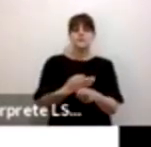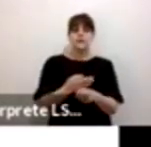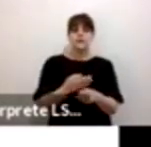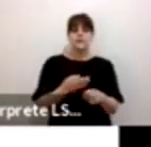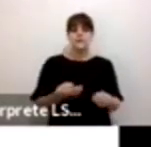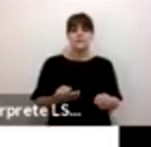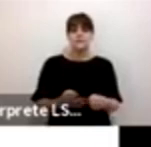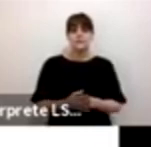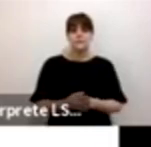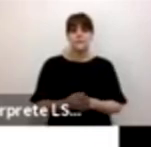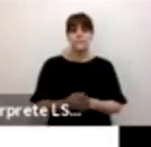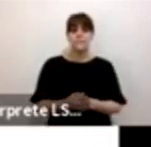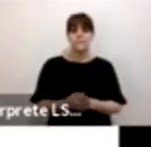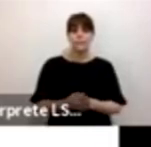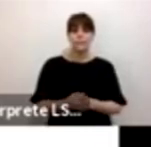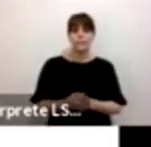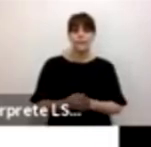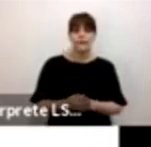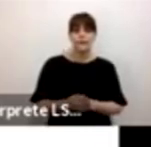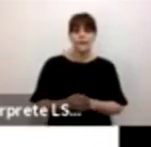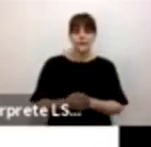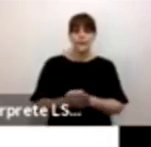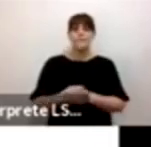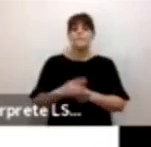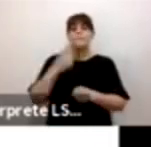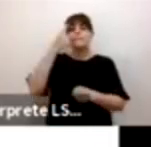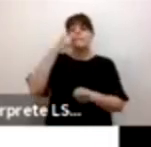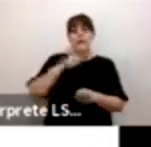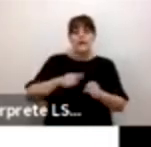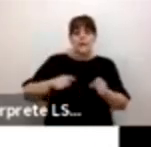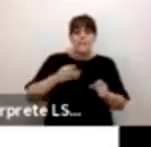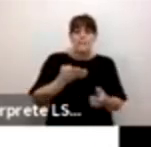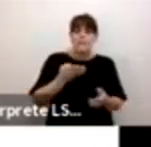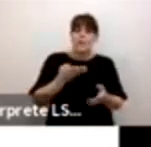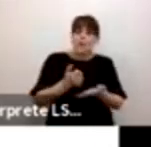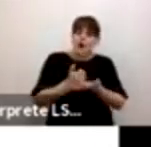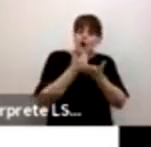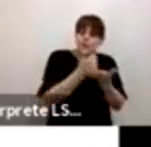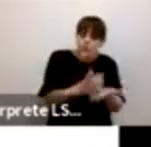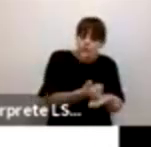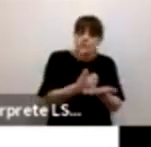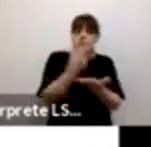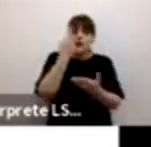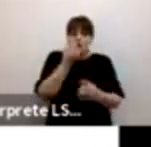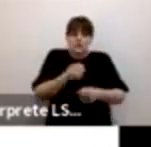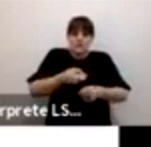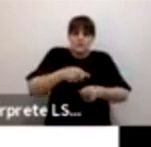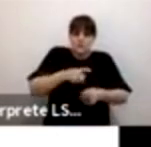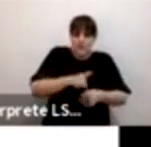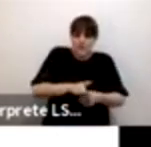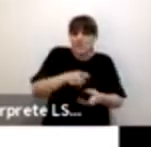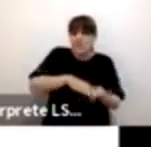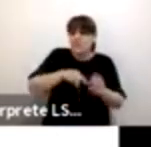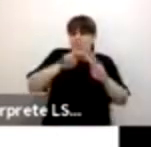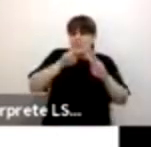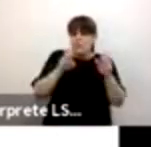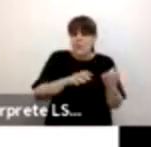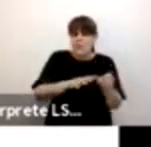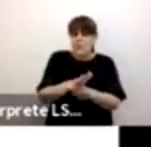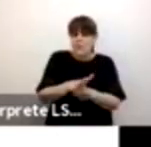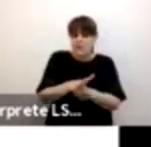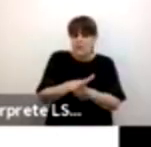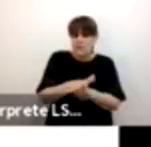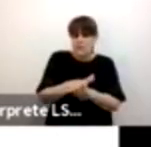Los aspectos relacionados con el bienestar y la movilidad social tienen justamente que ver no solamente